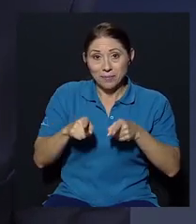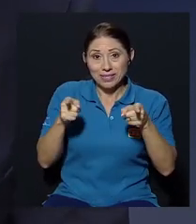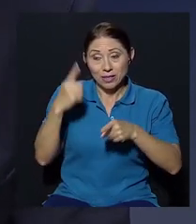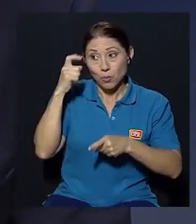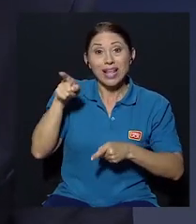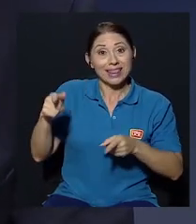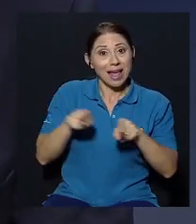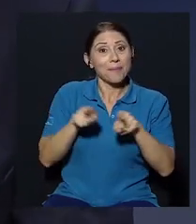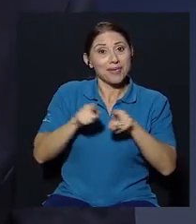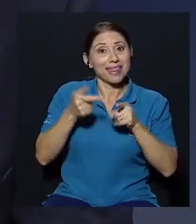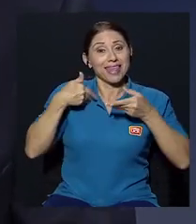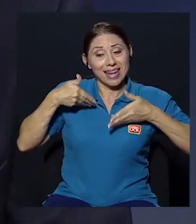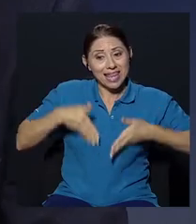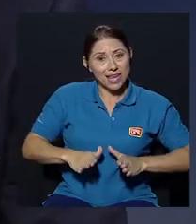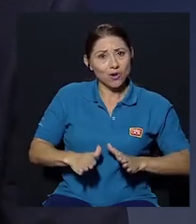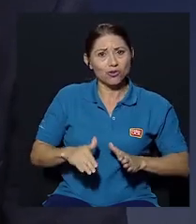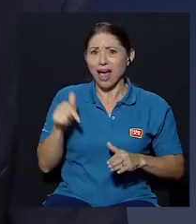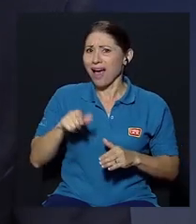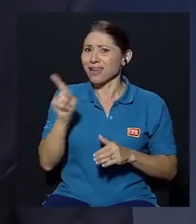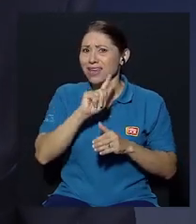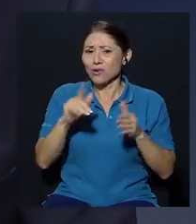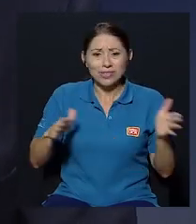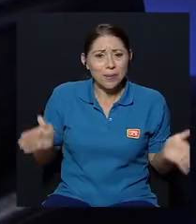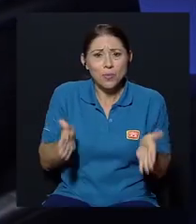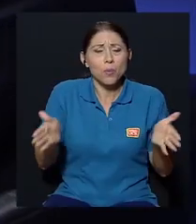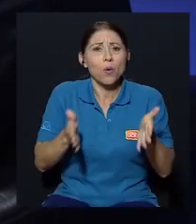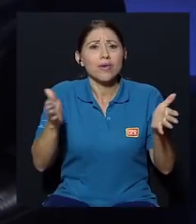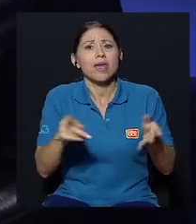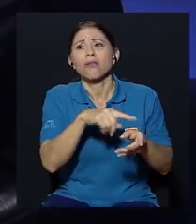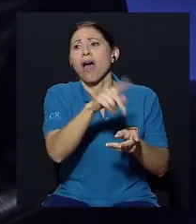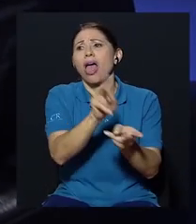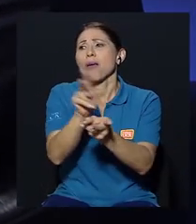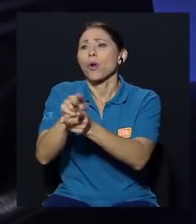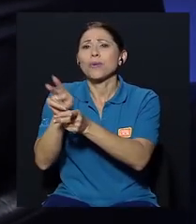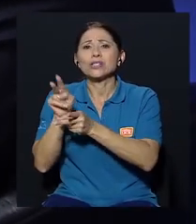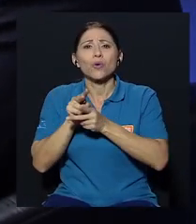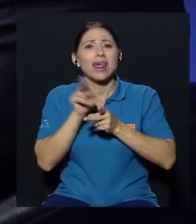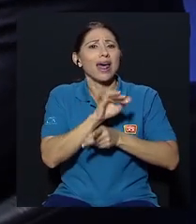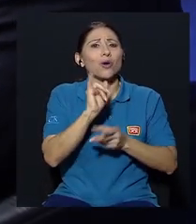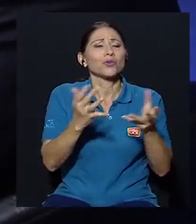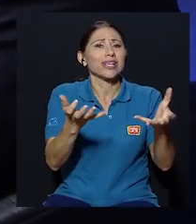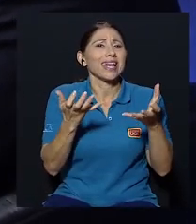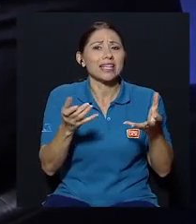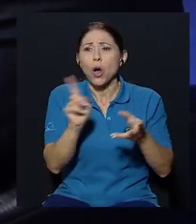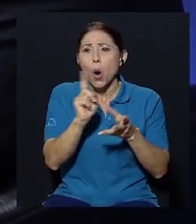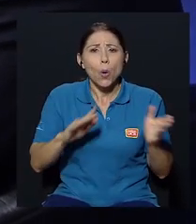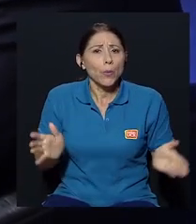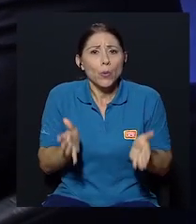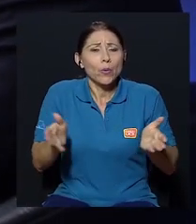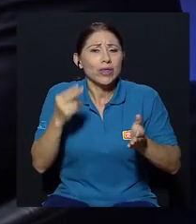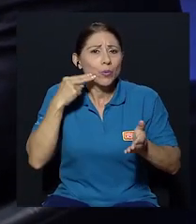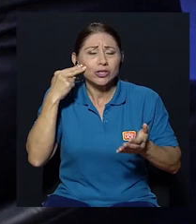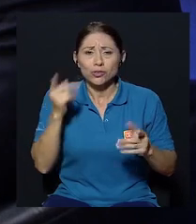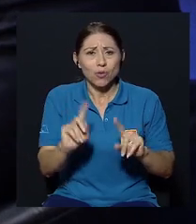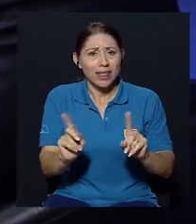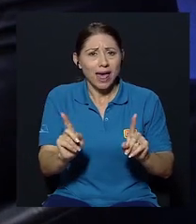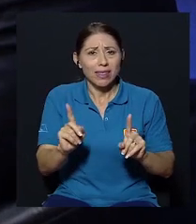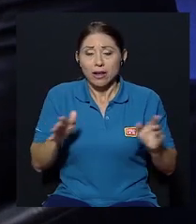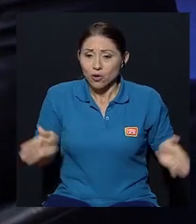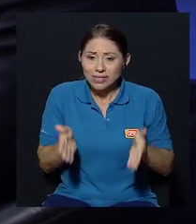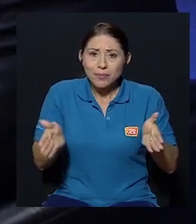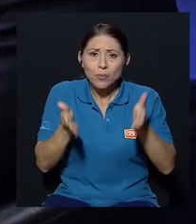porque también tiene hijos es decir aquí nadie está promoviendo la promiscuidad como se ha querido decir o la homosexualidad